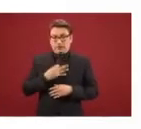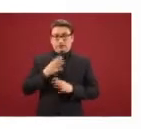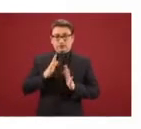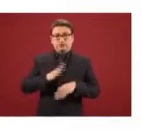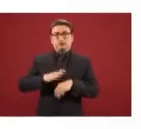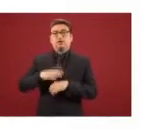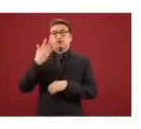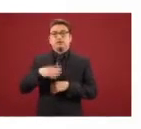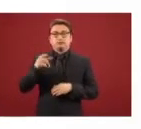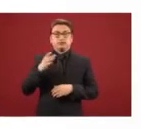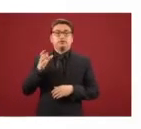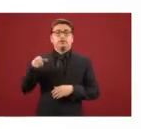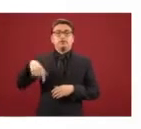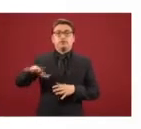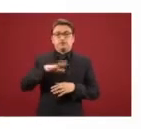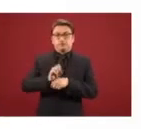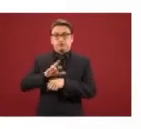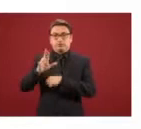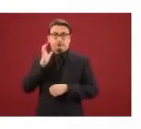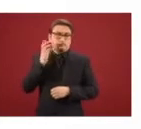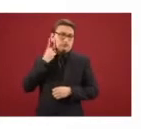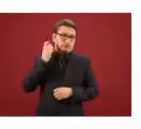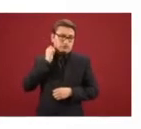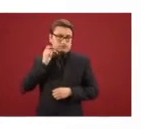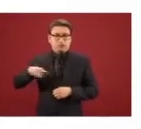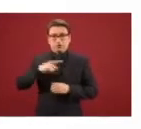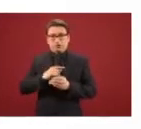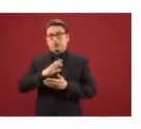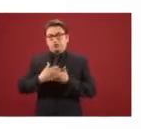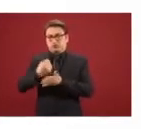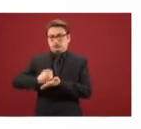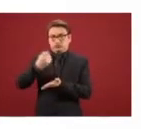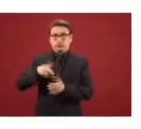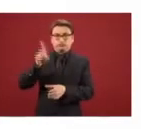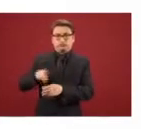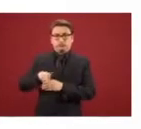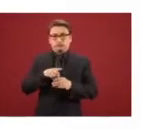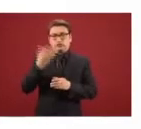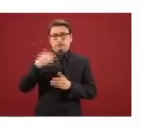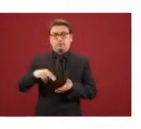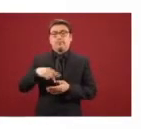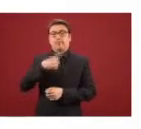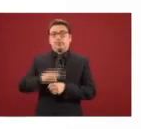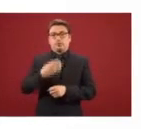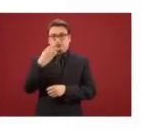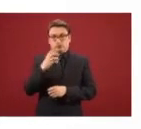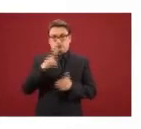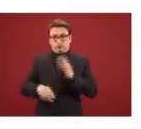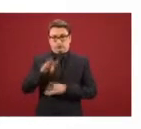la Asamblea Legislativa de El Salvador aprobó los contratos de donación firmados el 1 de octubre de 2019,